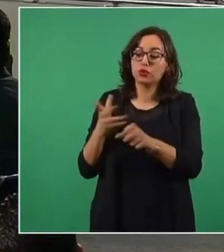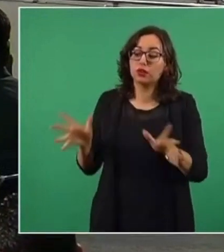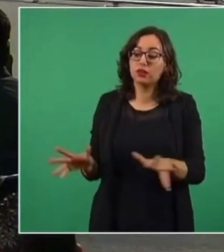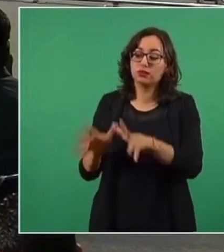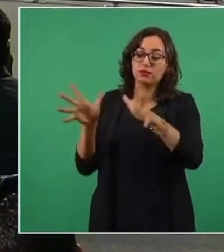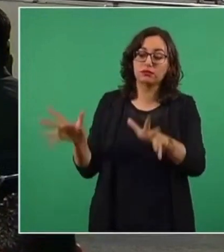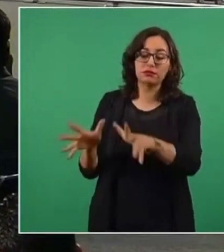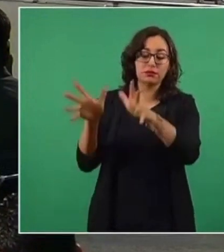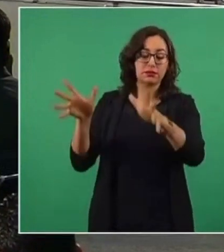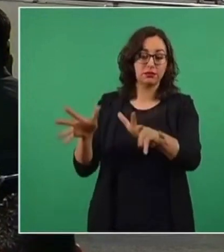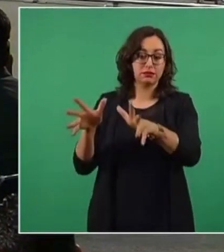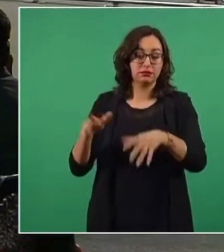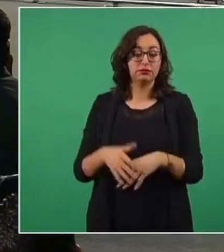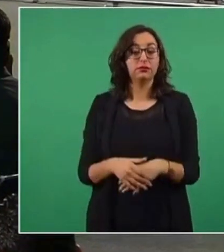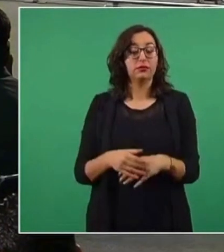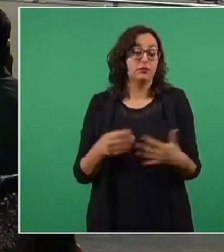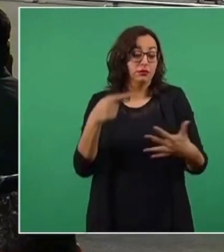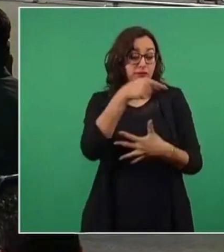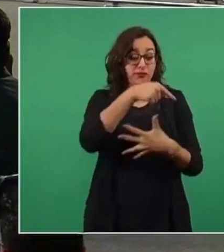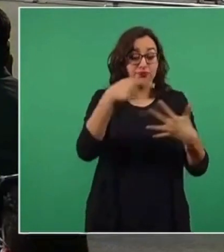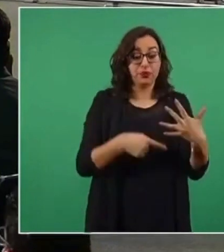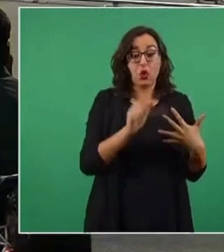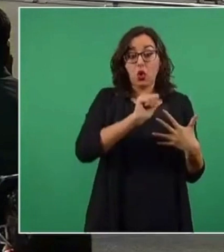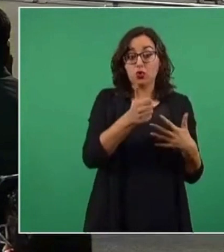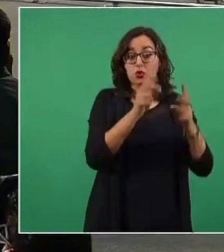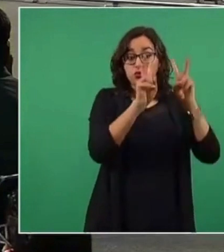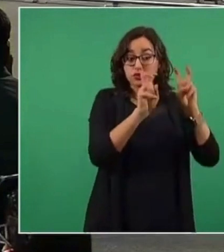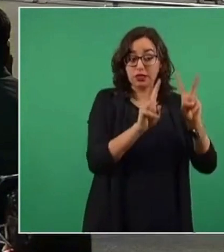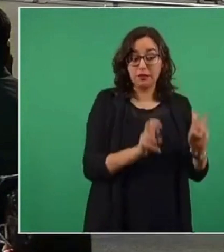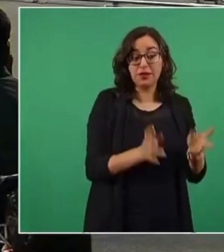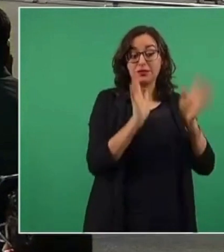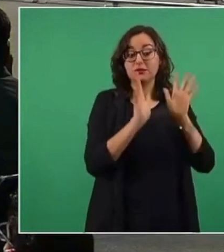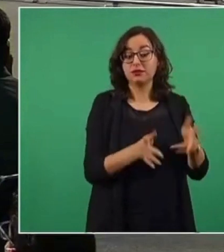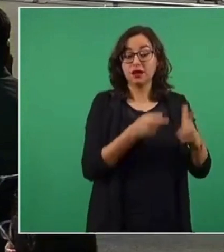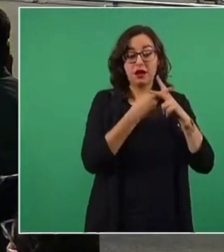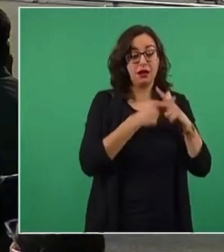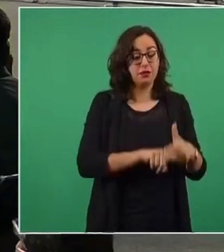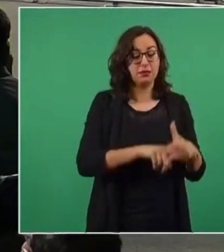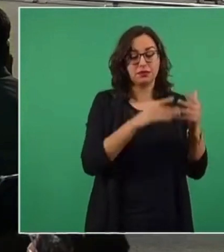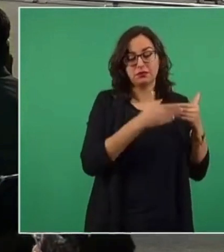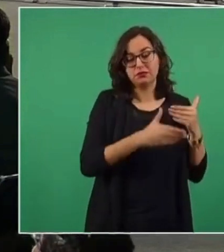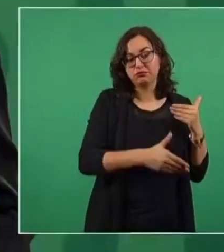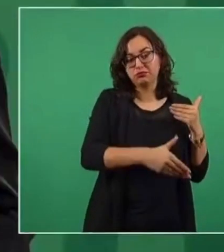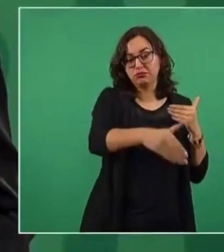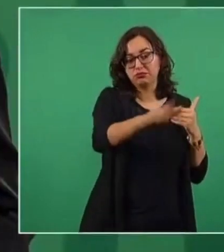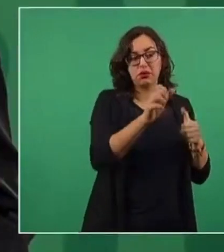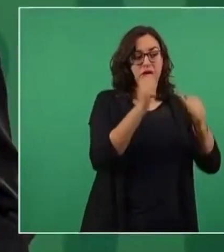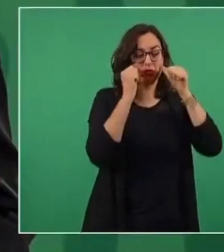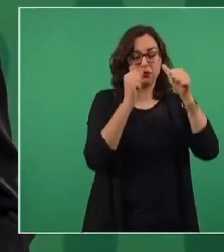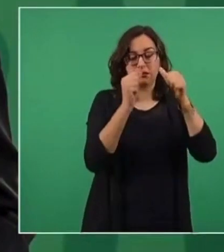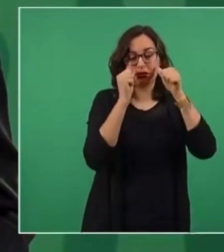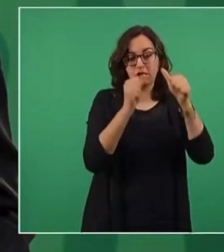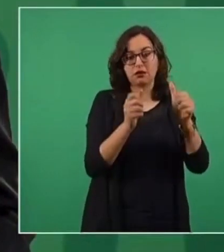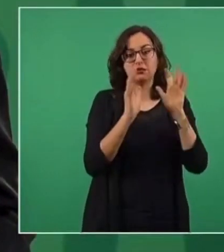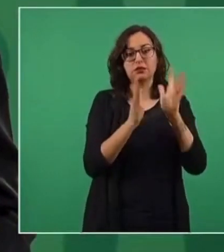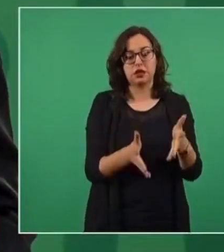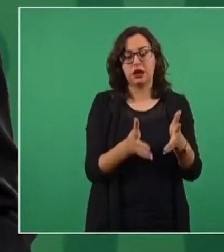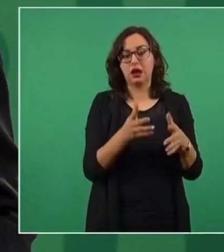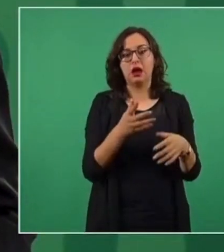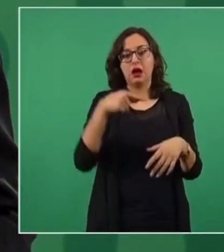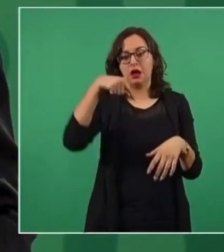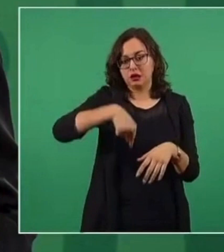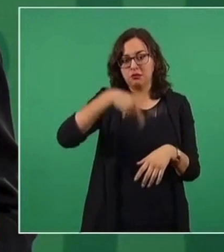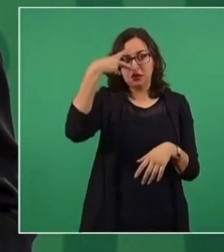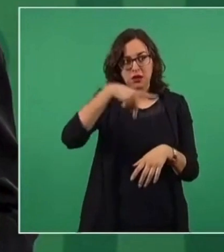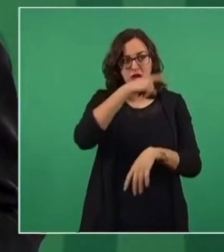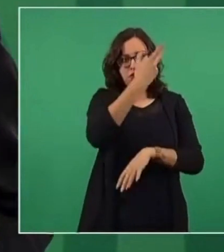que usted señala, que es muy importante, ya está en marcha. Fiscalía General de la República, la Oficina del Fiscal de los Estados Unidos y el Departamento